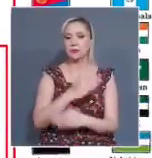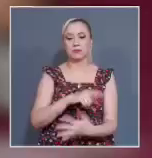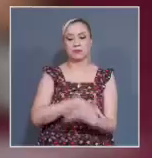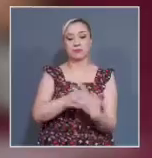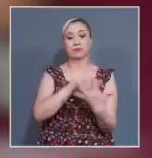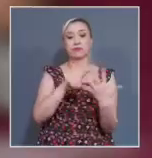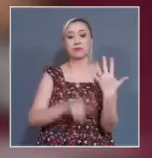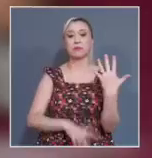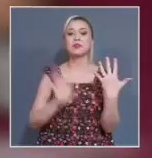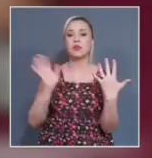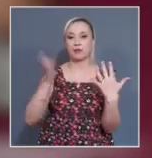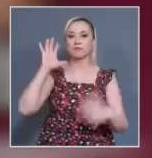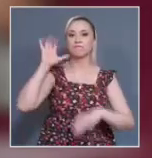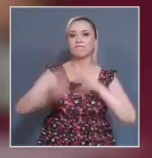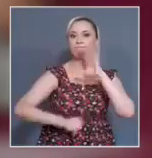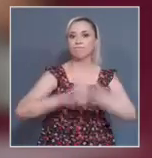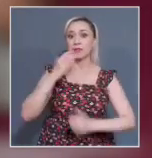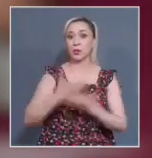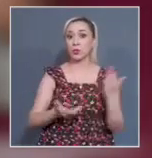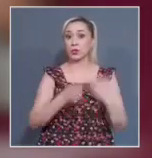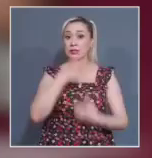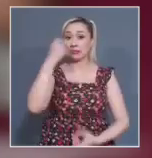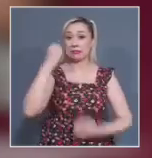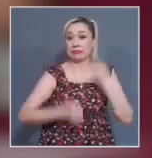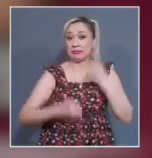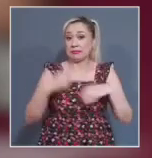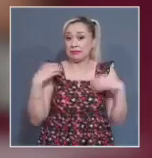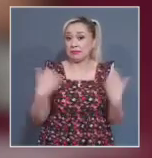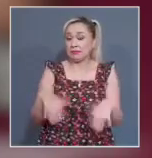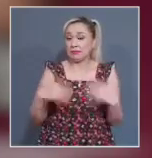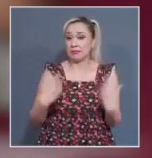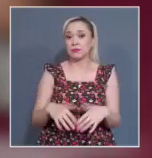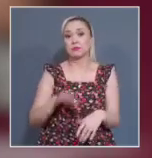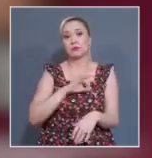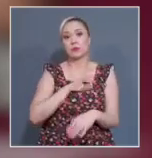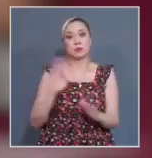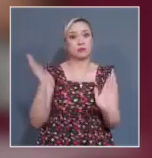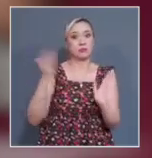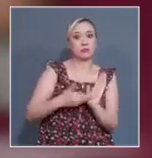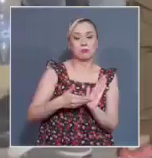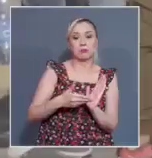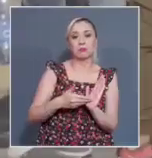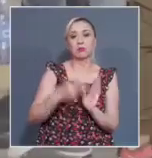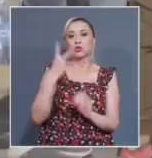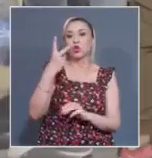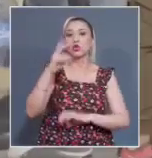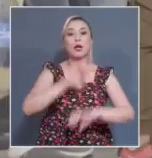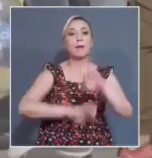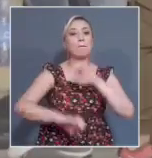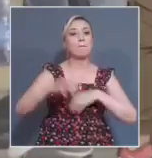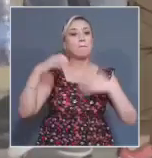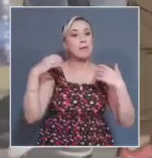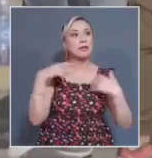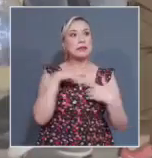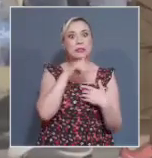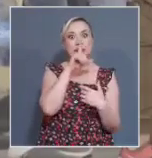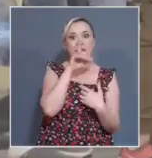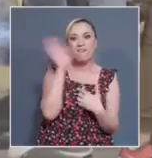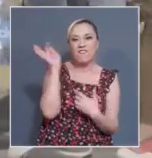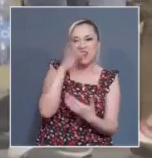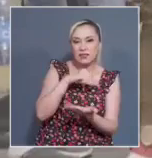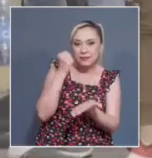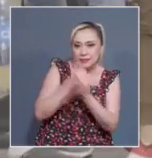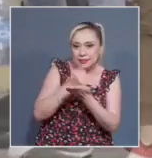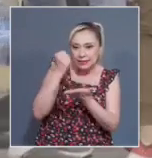detenidas y están sujetas a proceso. La sanción también alcanzó a dos empresas que ayudaban a falsificar documentos,